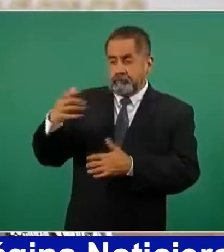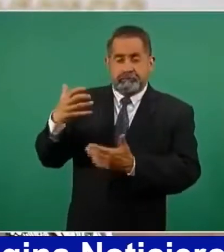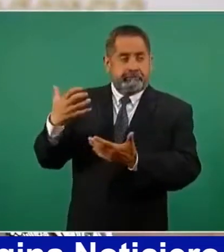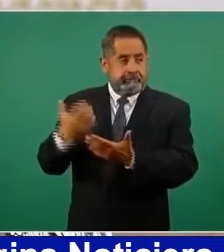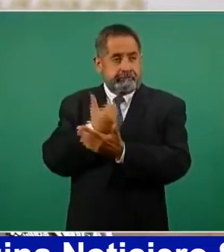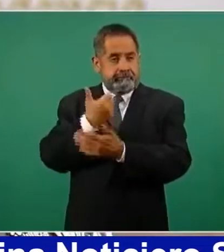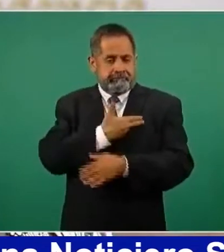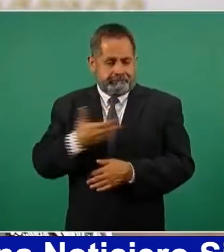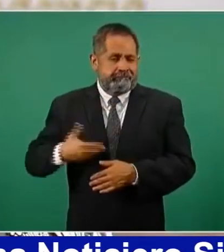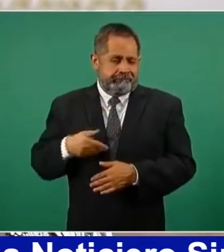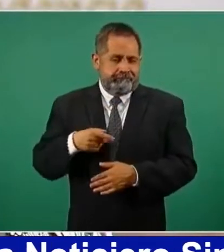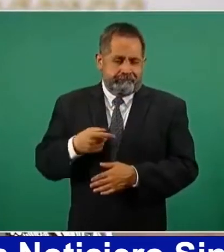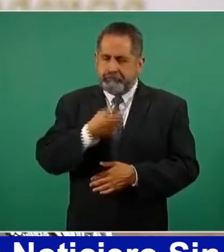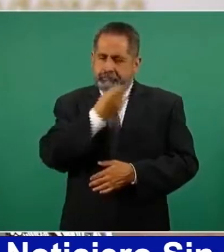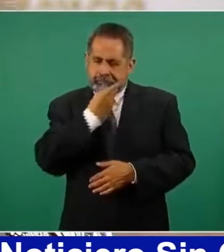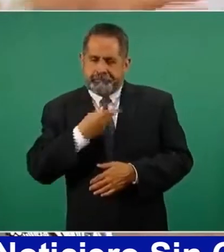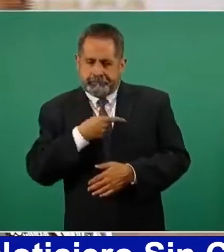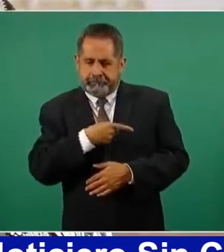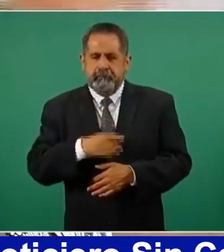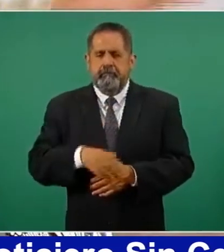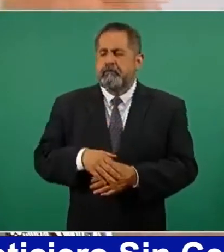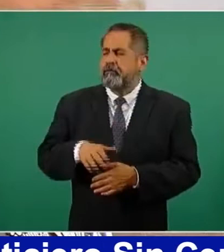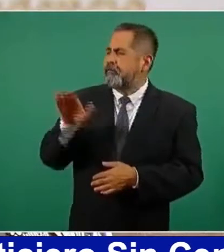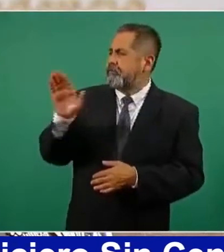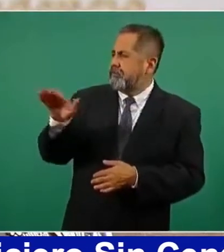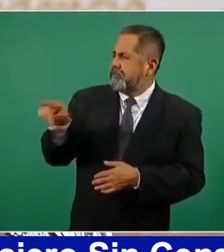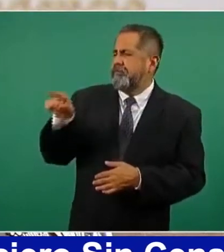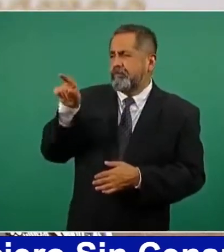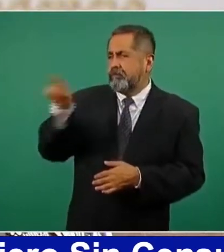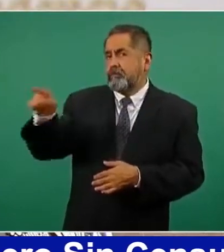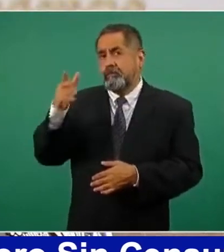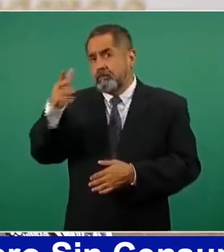tenga presente